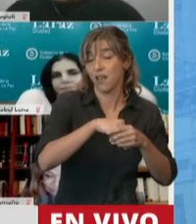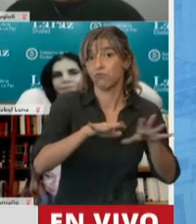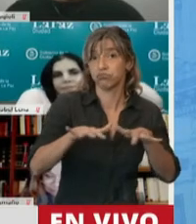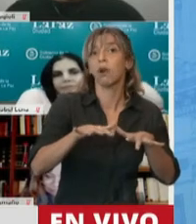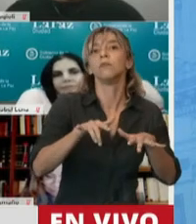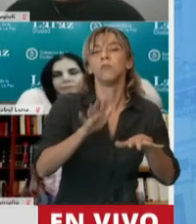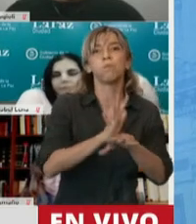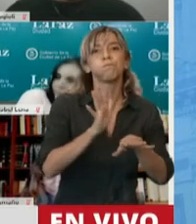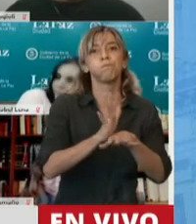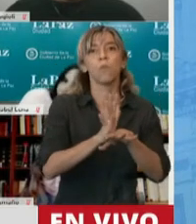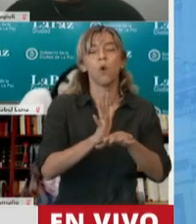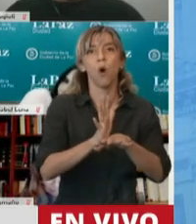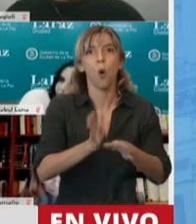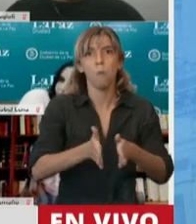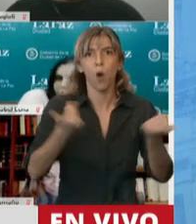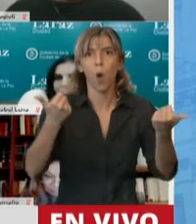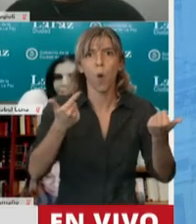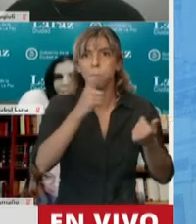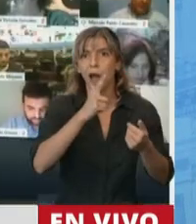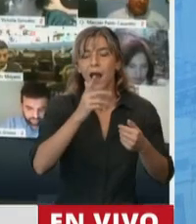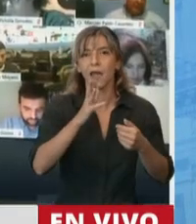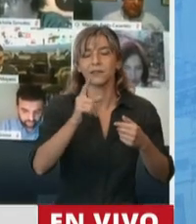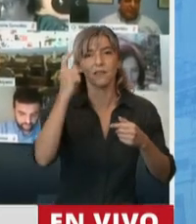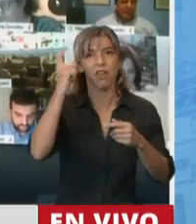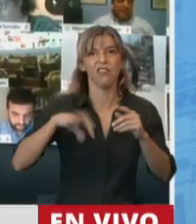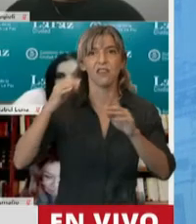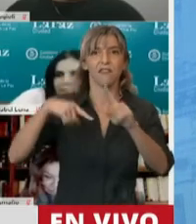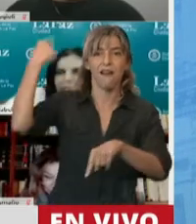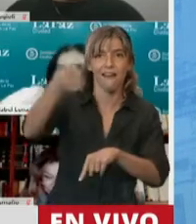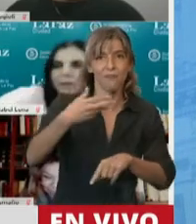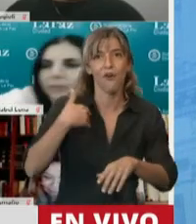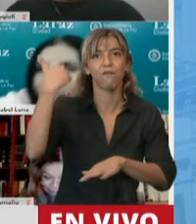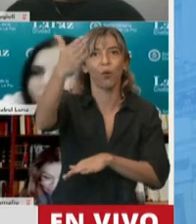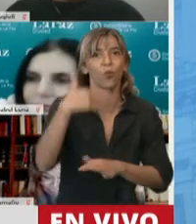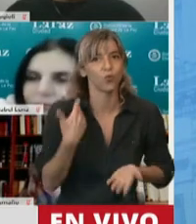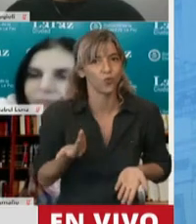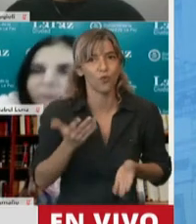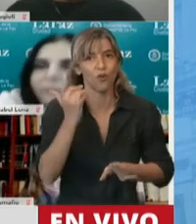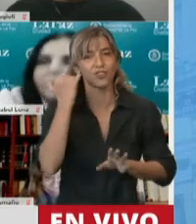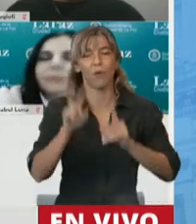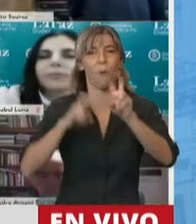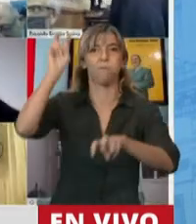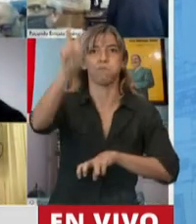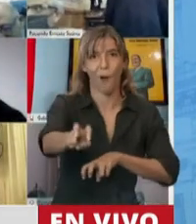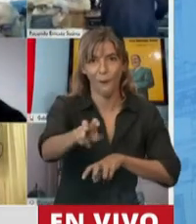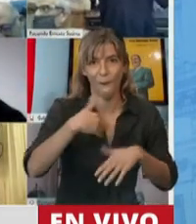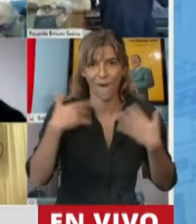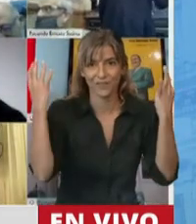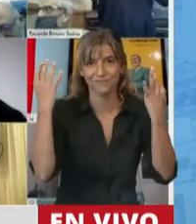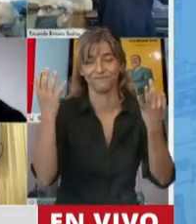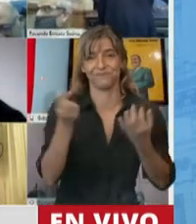10 años. Y si bien venimos, presidente, desde hace ya muchos años analizando los profundos cambios